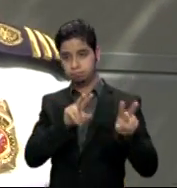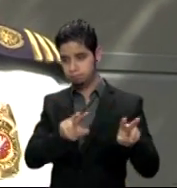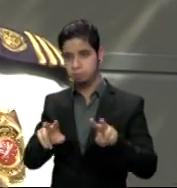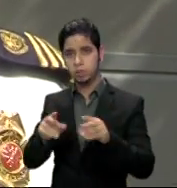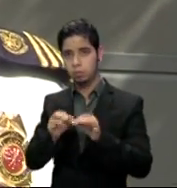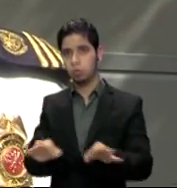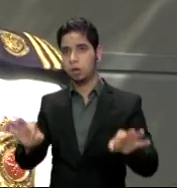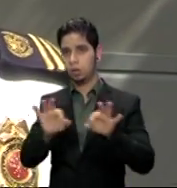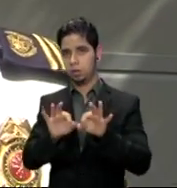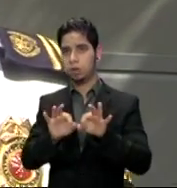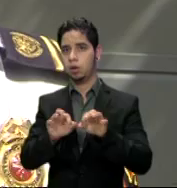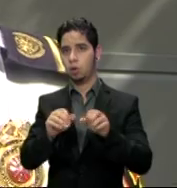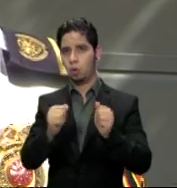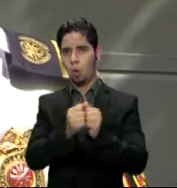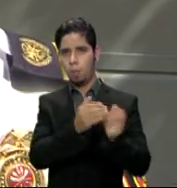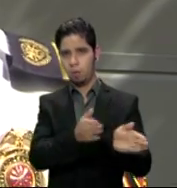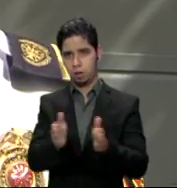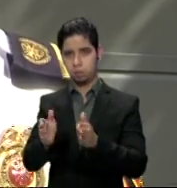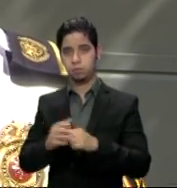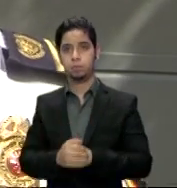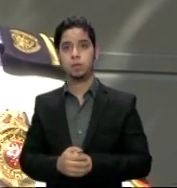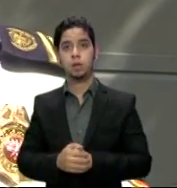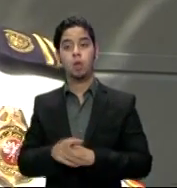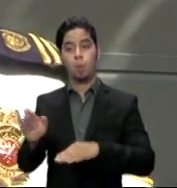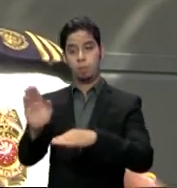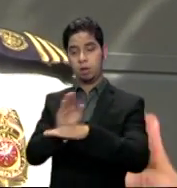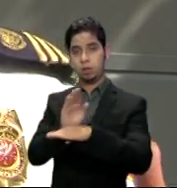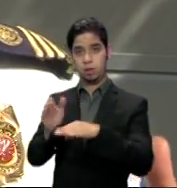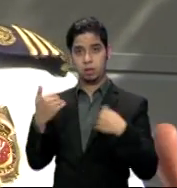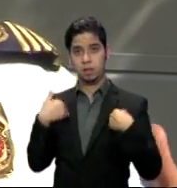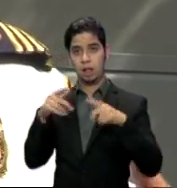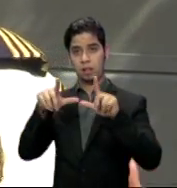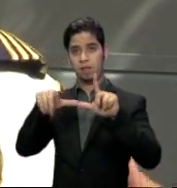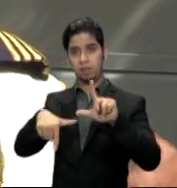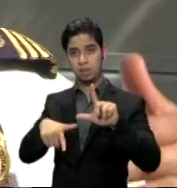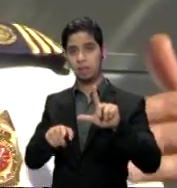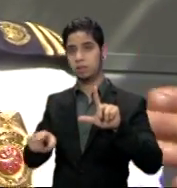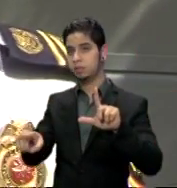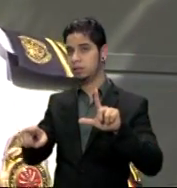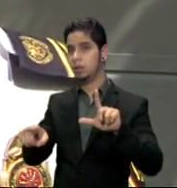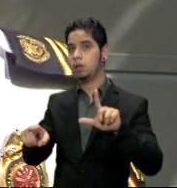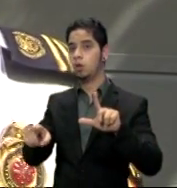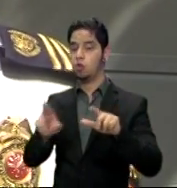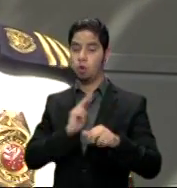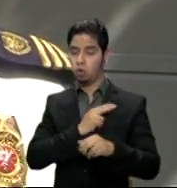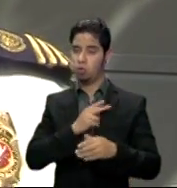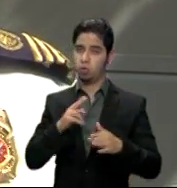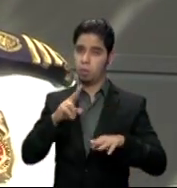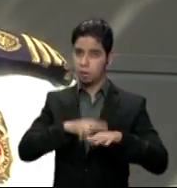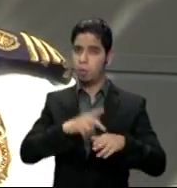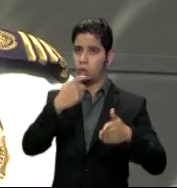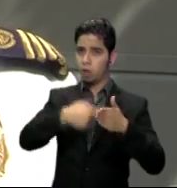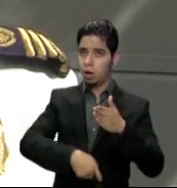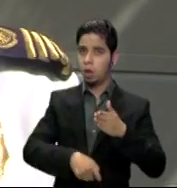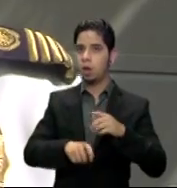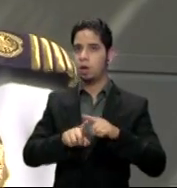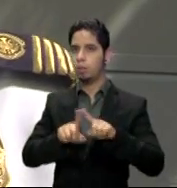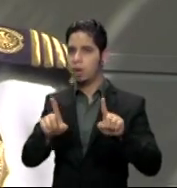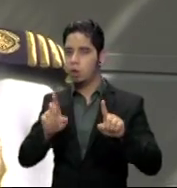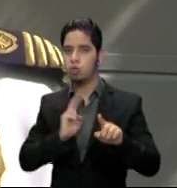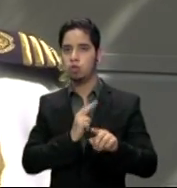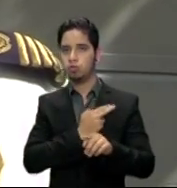Y los comercios que tengan el permiso vencido, aunque legalmente deberíamos multarlos, sensibles a la